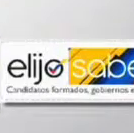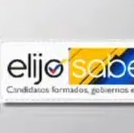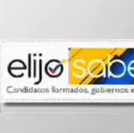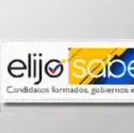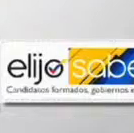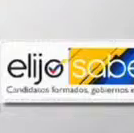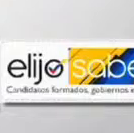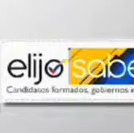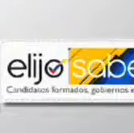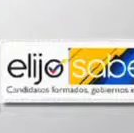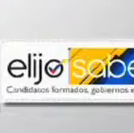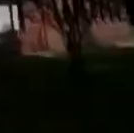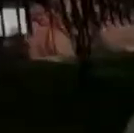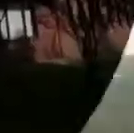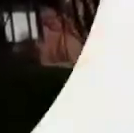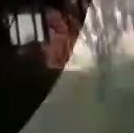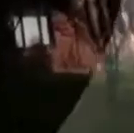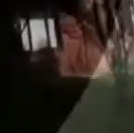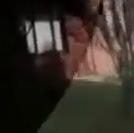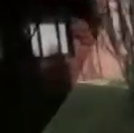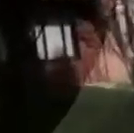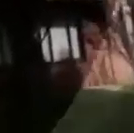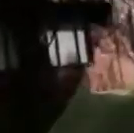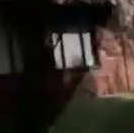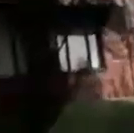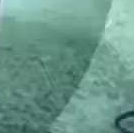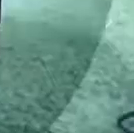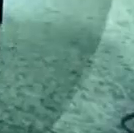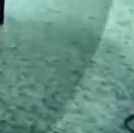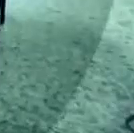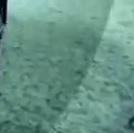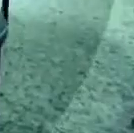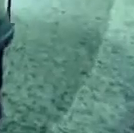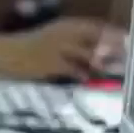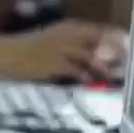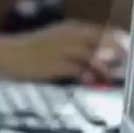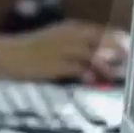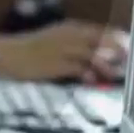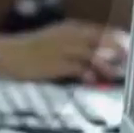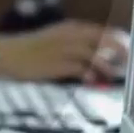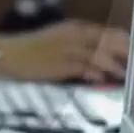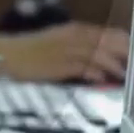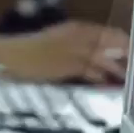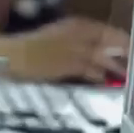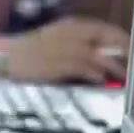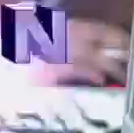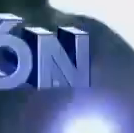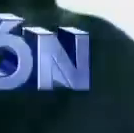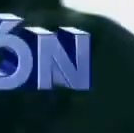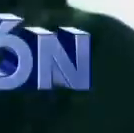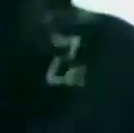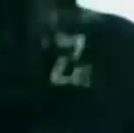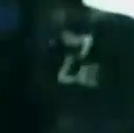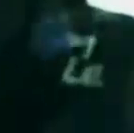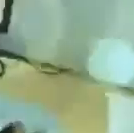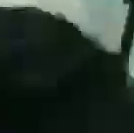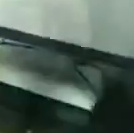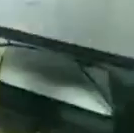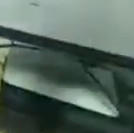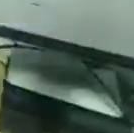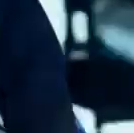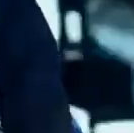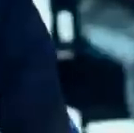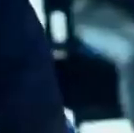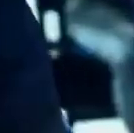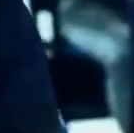formados. Gobiernos exitosos. Escuela de Alto Gobierno, 17 años, contribuyendo a la formación, actualización